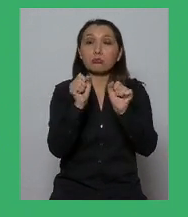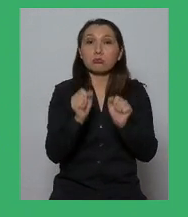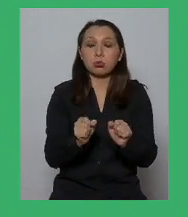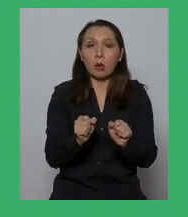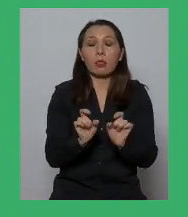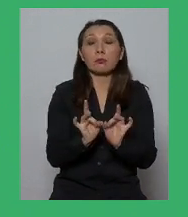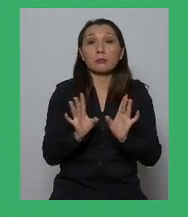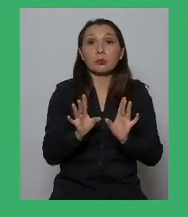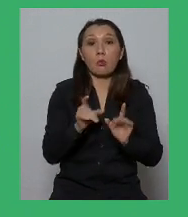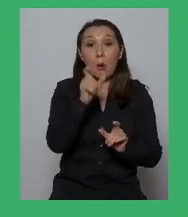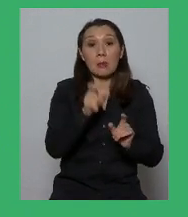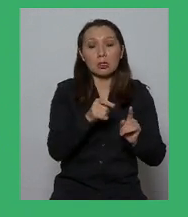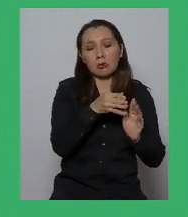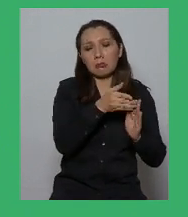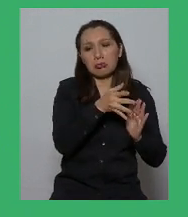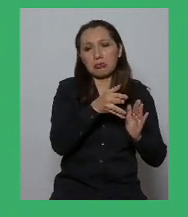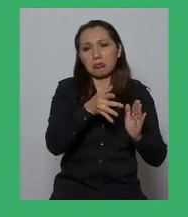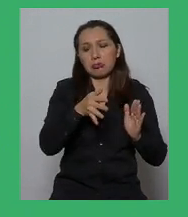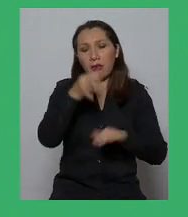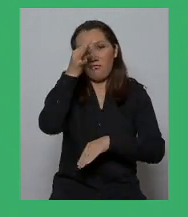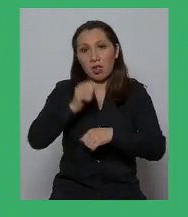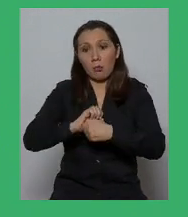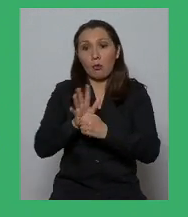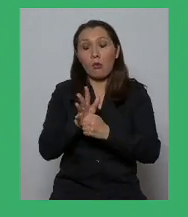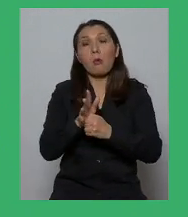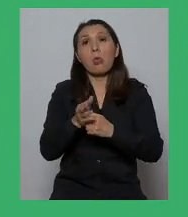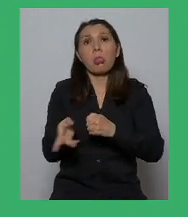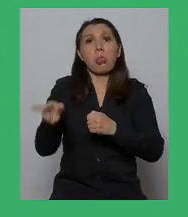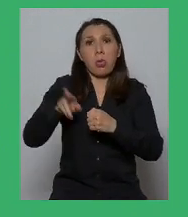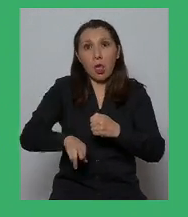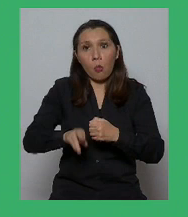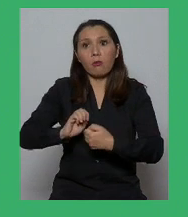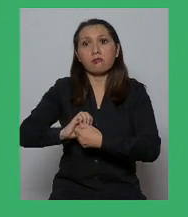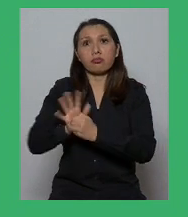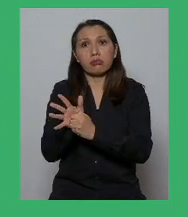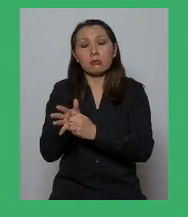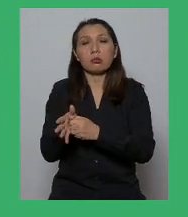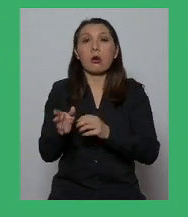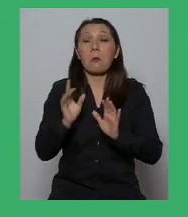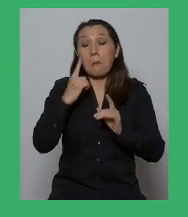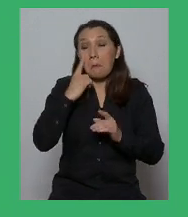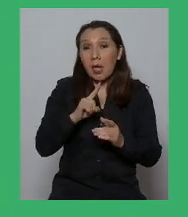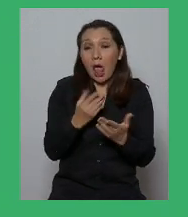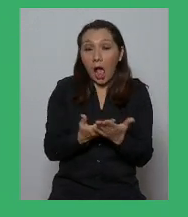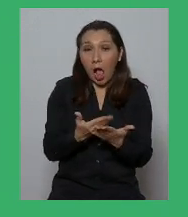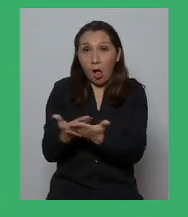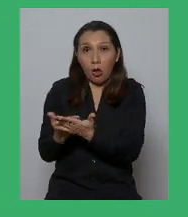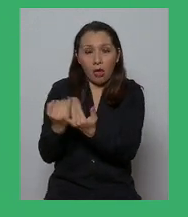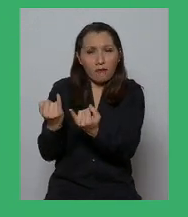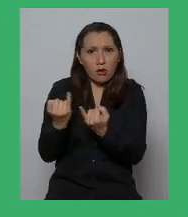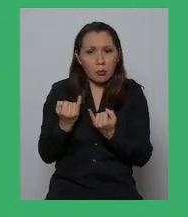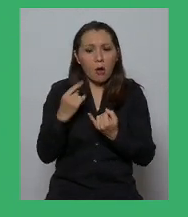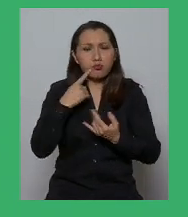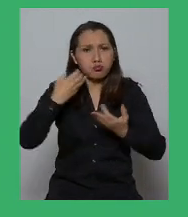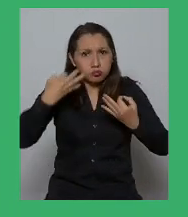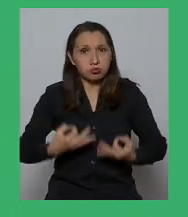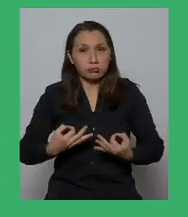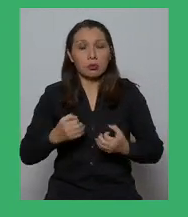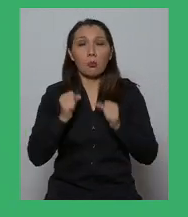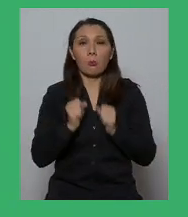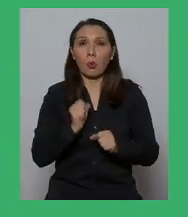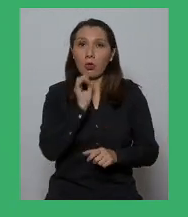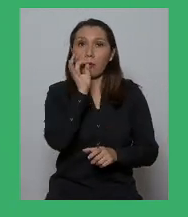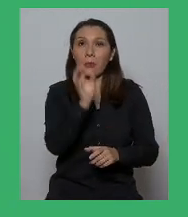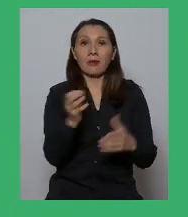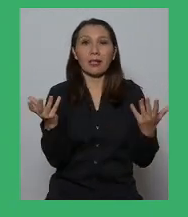cuales efectivamente la persona pueda infectarse de nuevo, pero a la luz de la evidencia que hoy día tenemos, lo que podemos